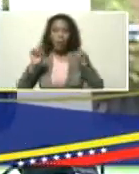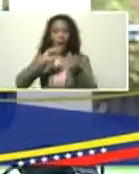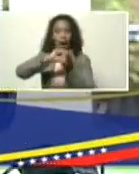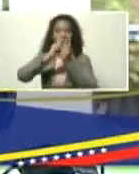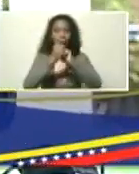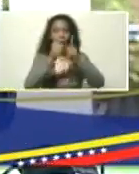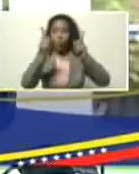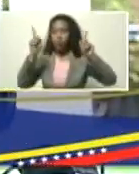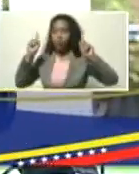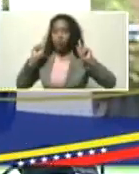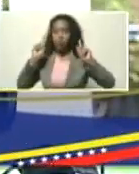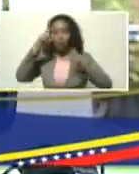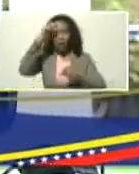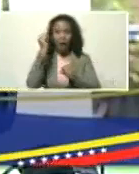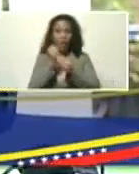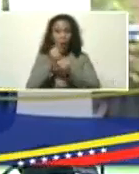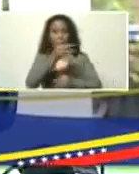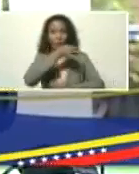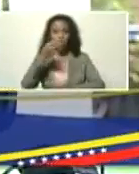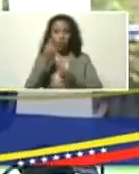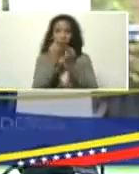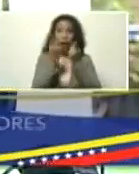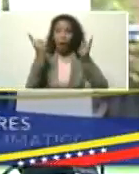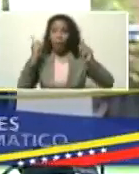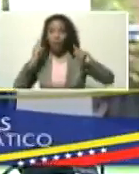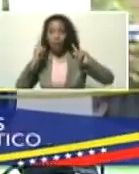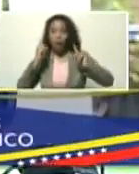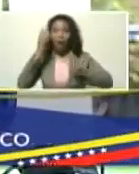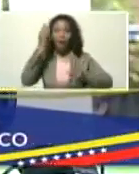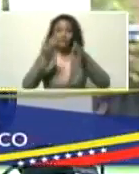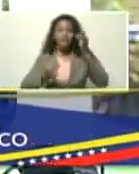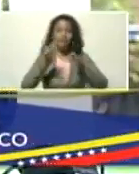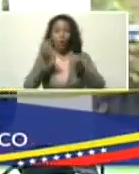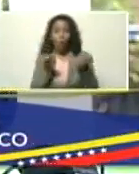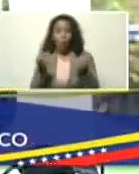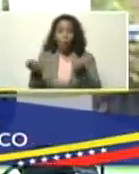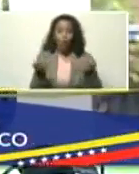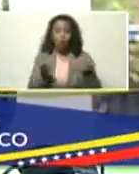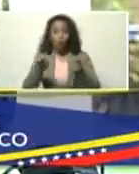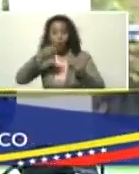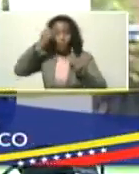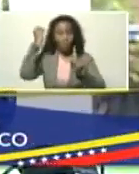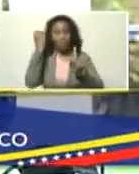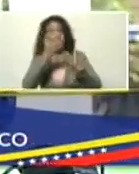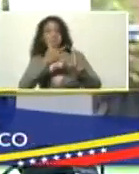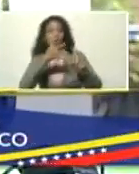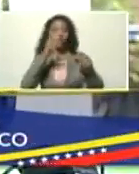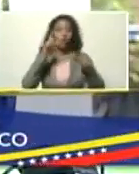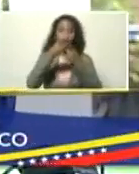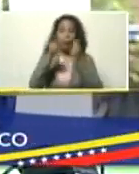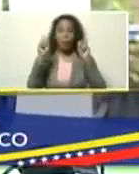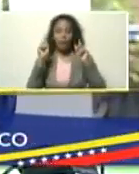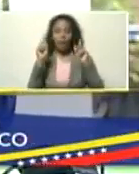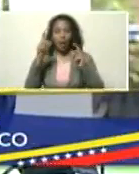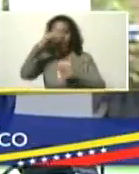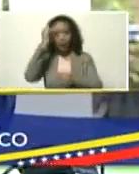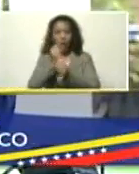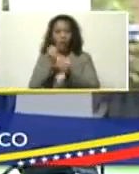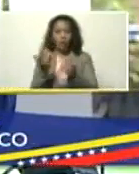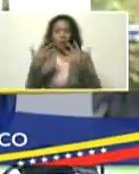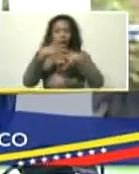climático, gestión de la calidad ambiental, fiscalización y control de impactos ambientales, gestión integral de la basura,